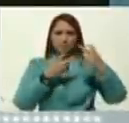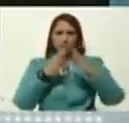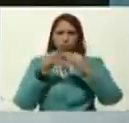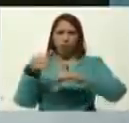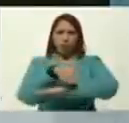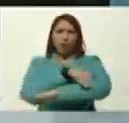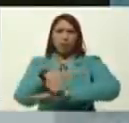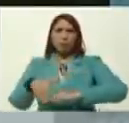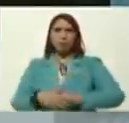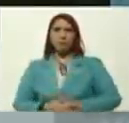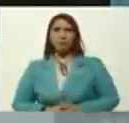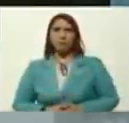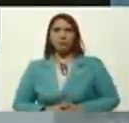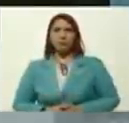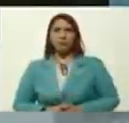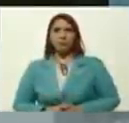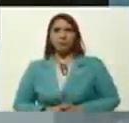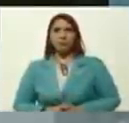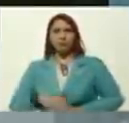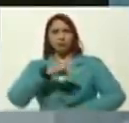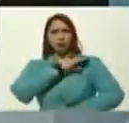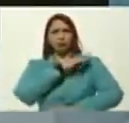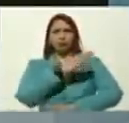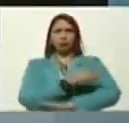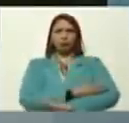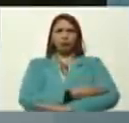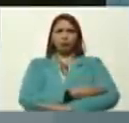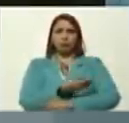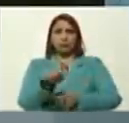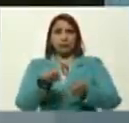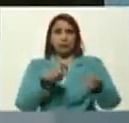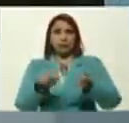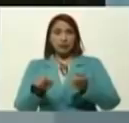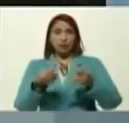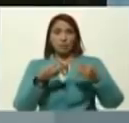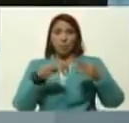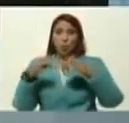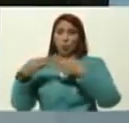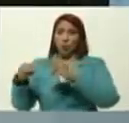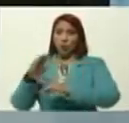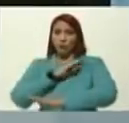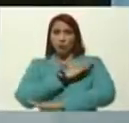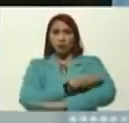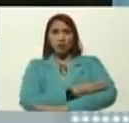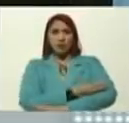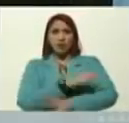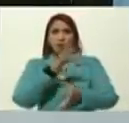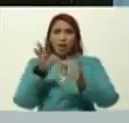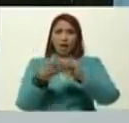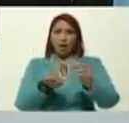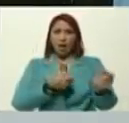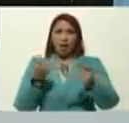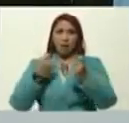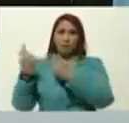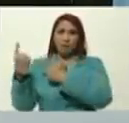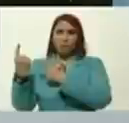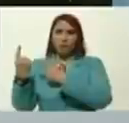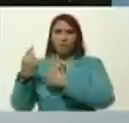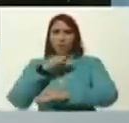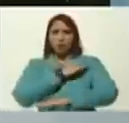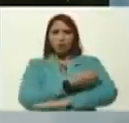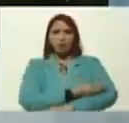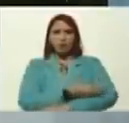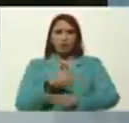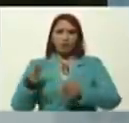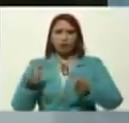calles, para fortalecer, los servicios públicos, para fortalecer los CLAT, para fortalecer la